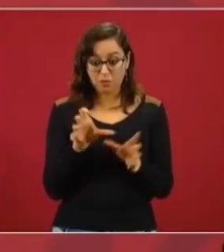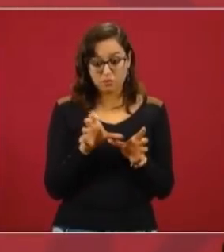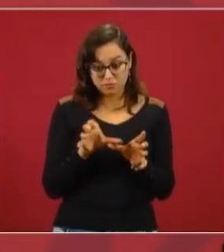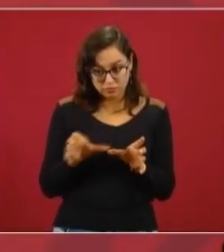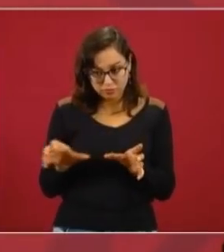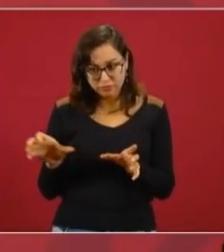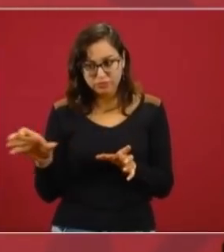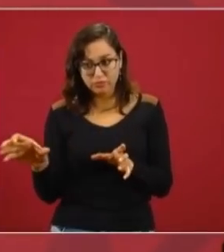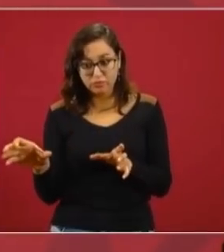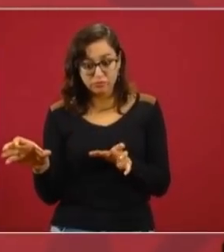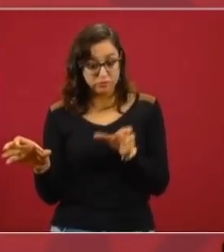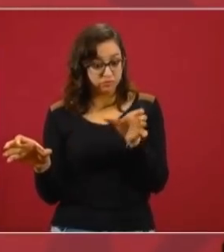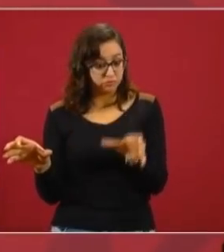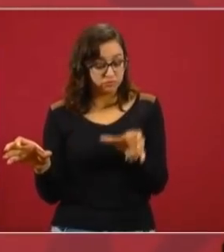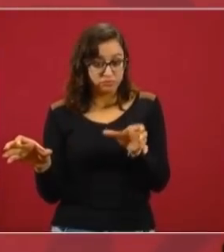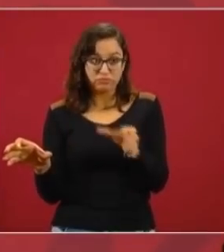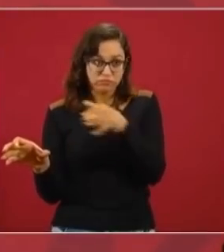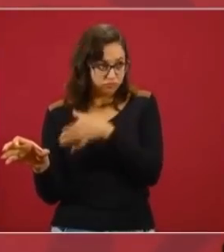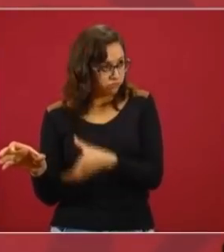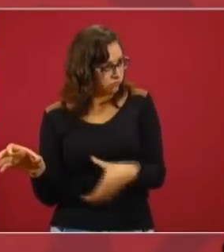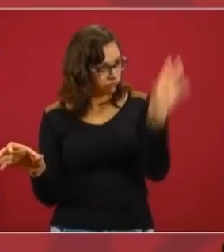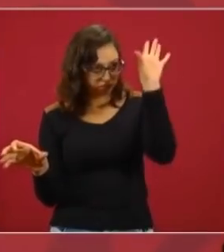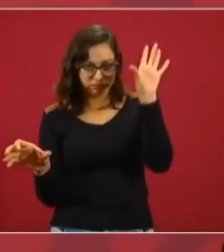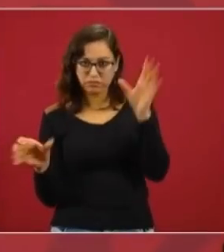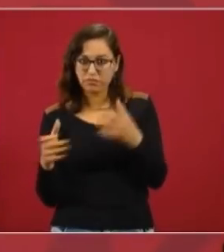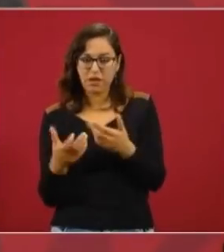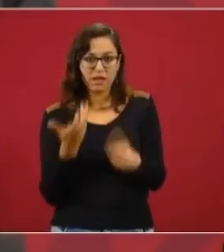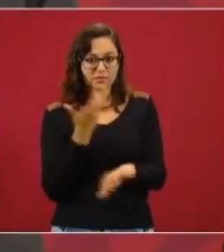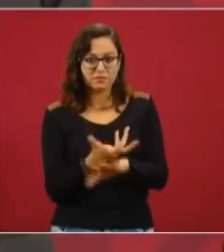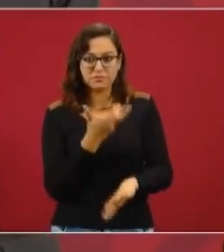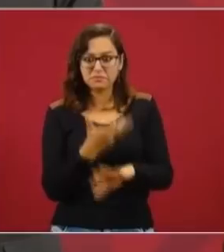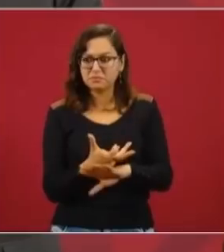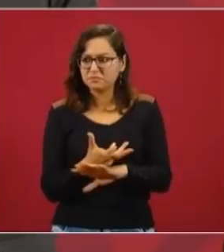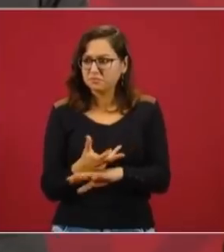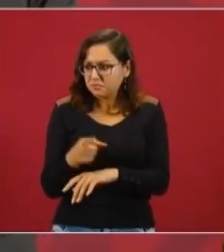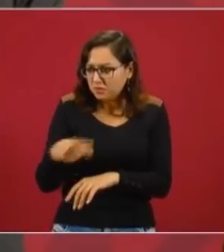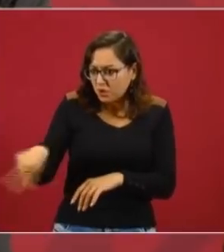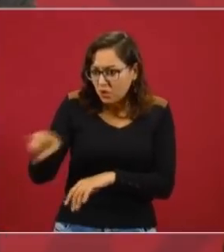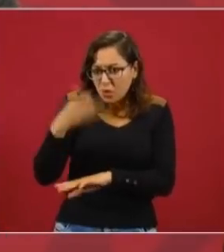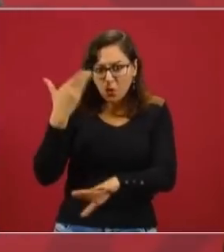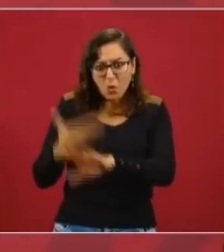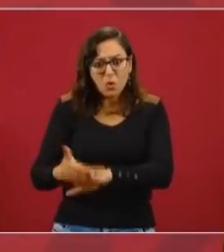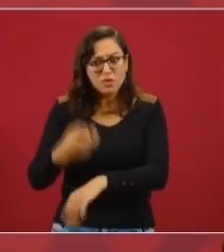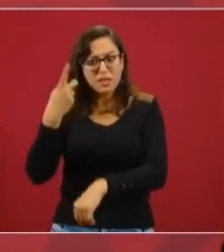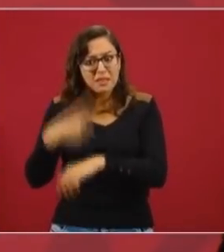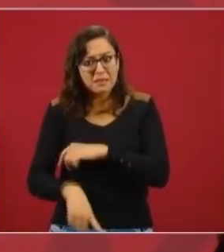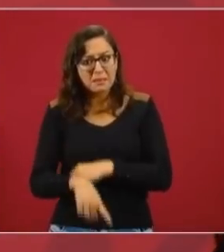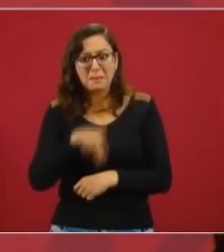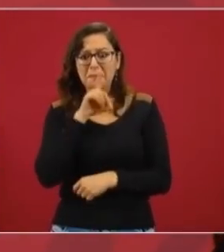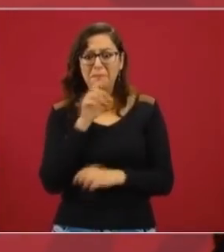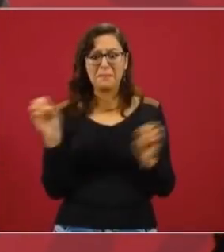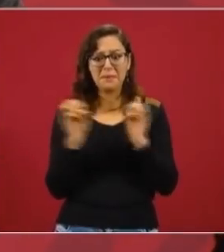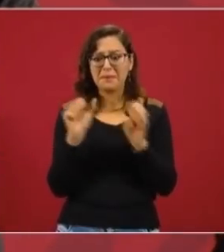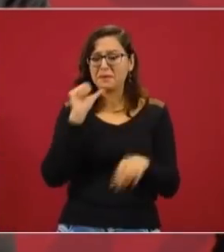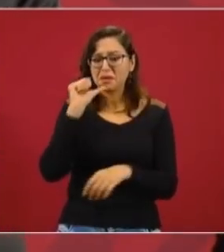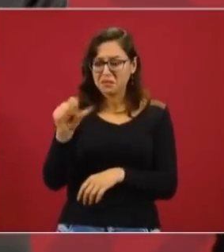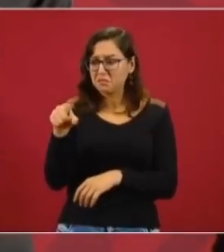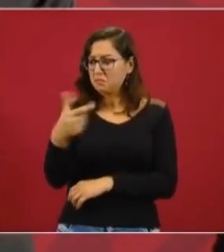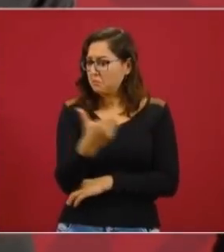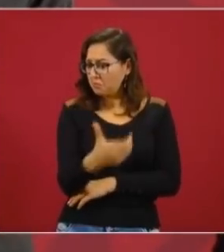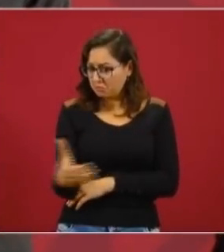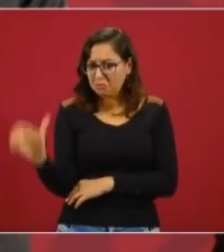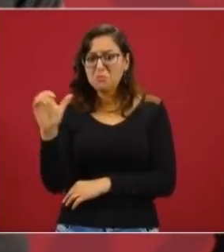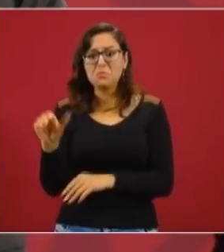entregar. No les afecta en el agua que requieren para el riego,